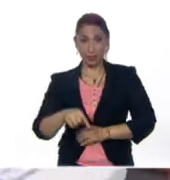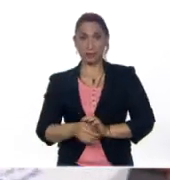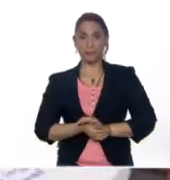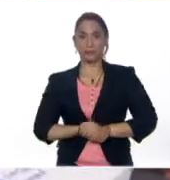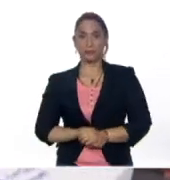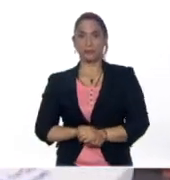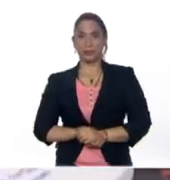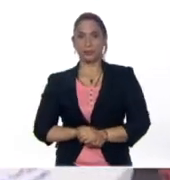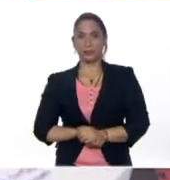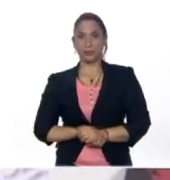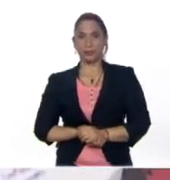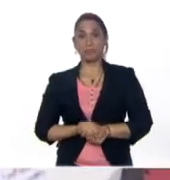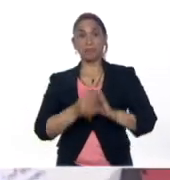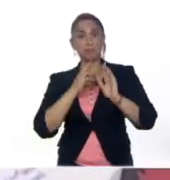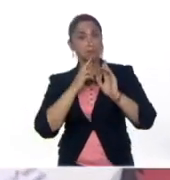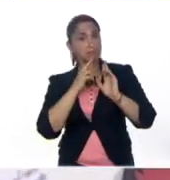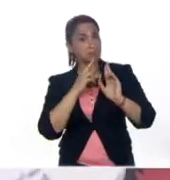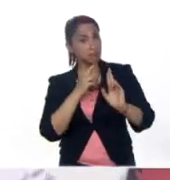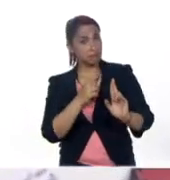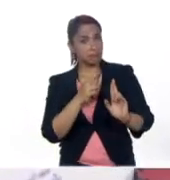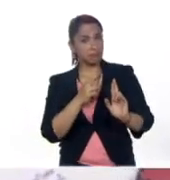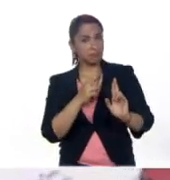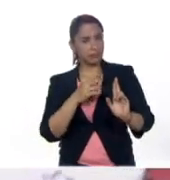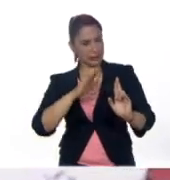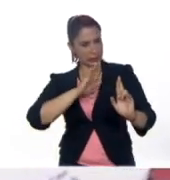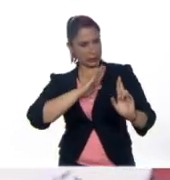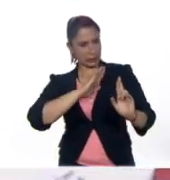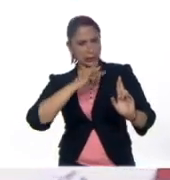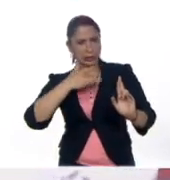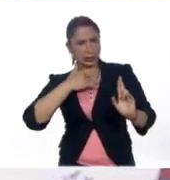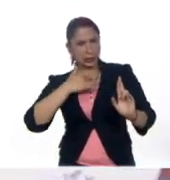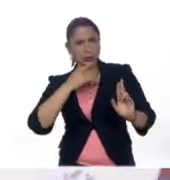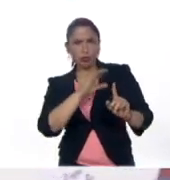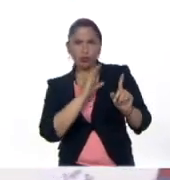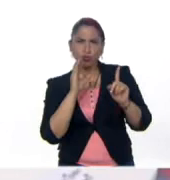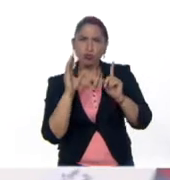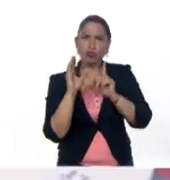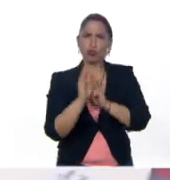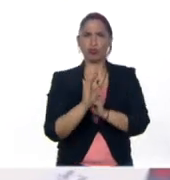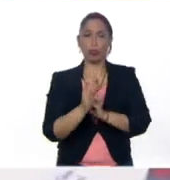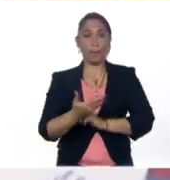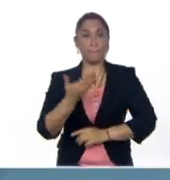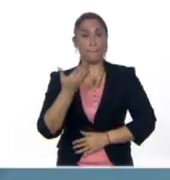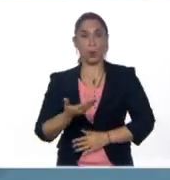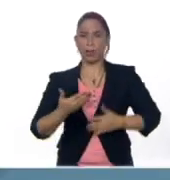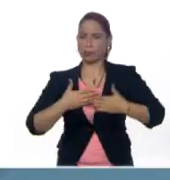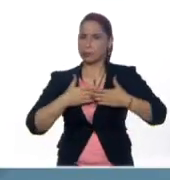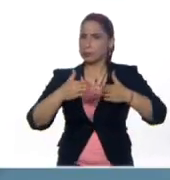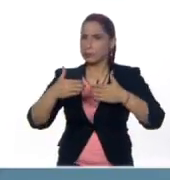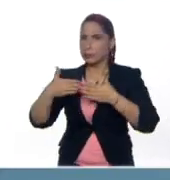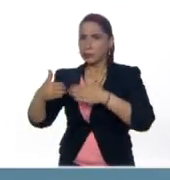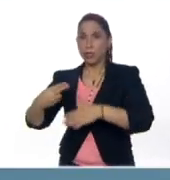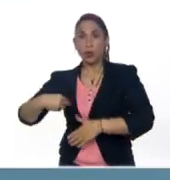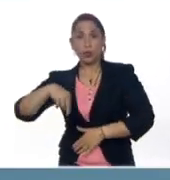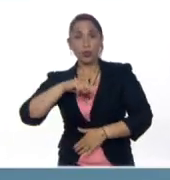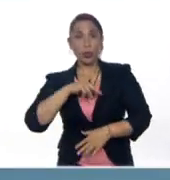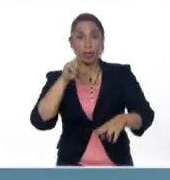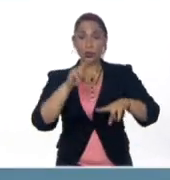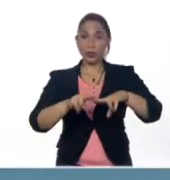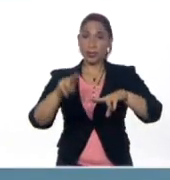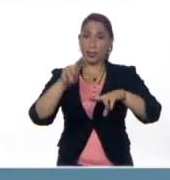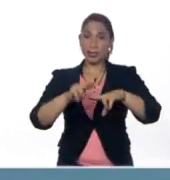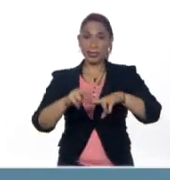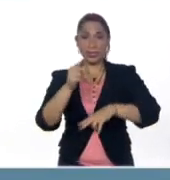responde al acervo cultural. Es importante garantizar que nuestros niños